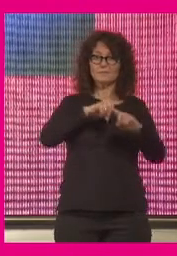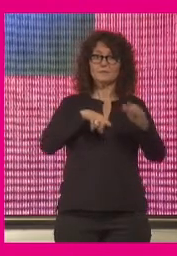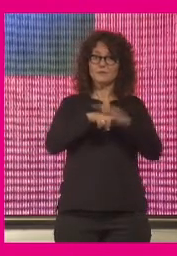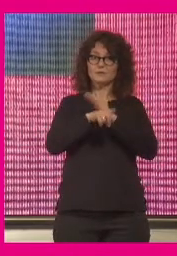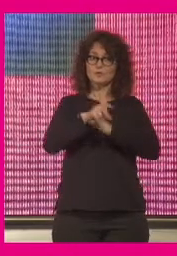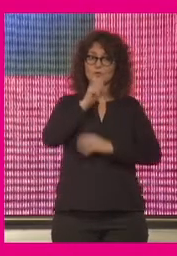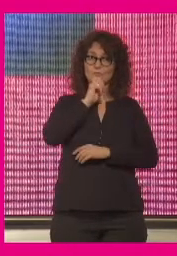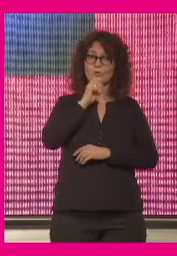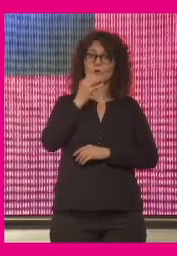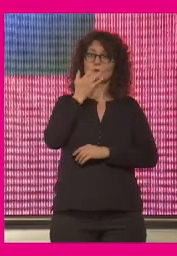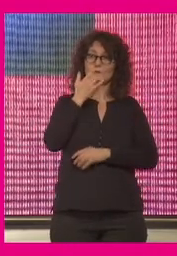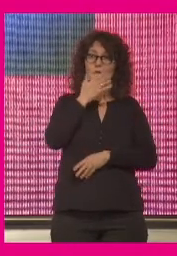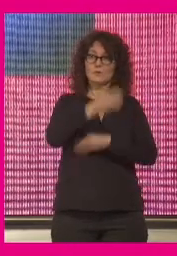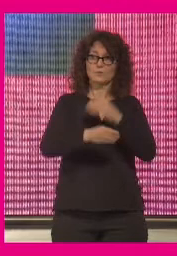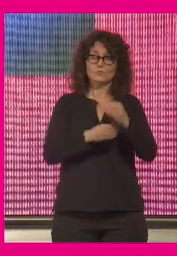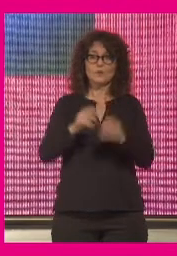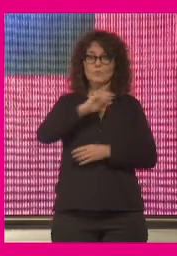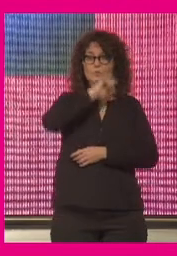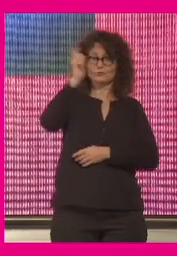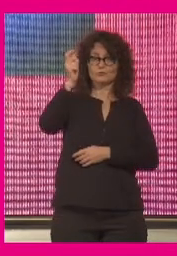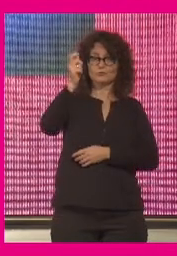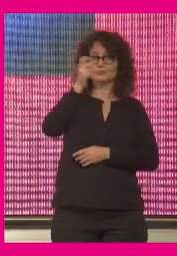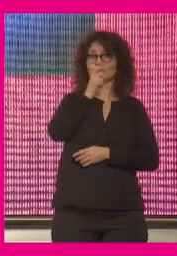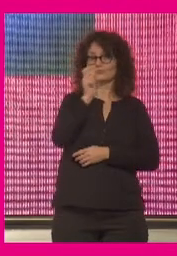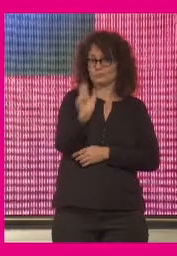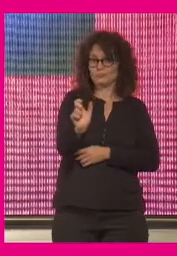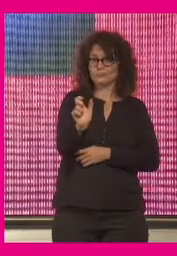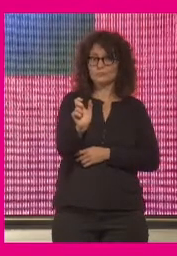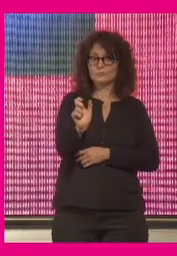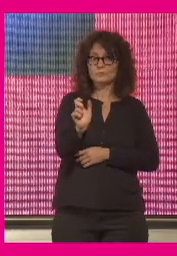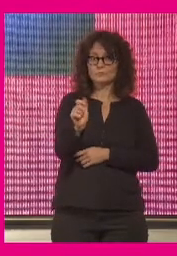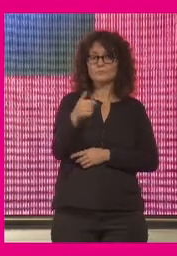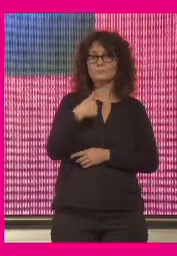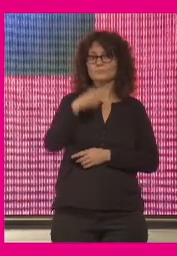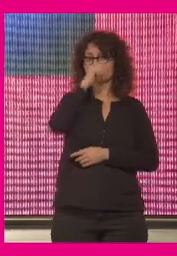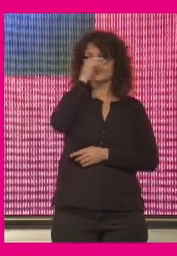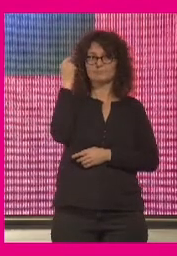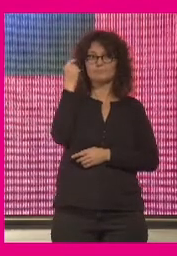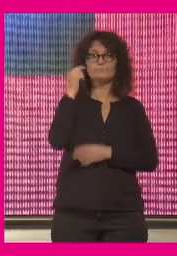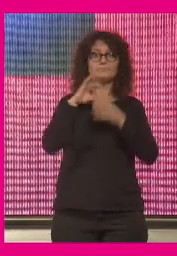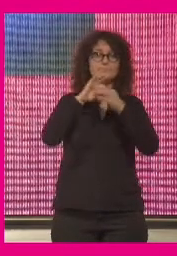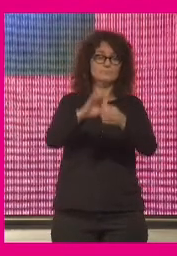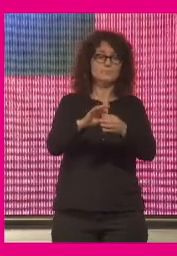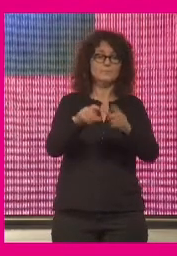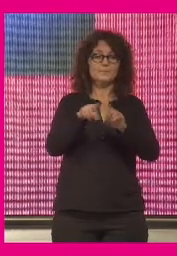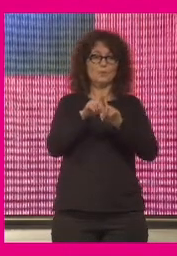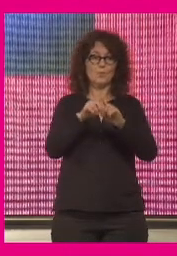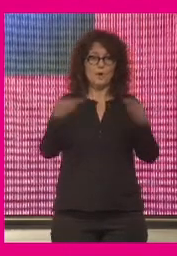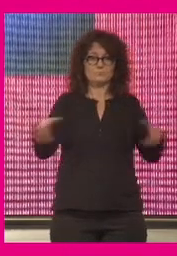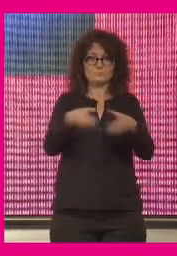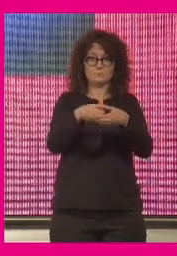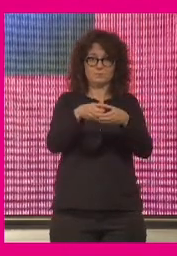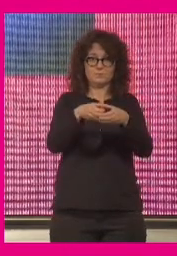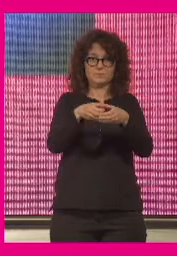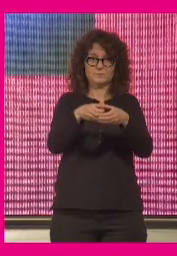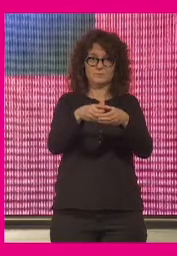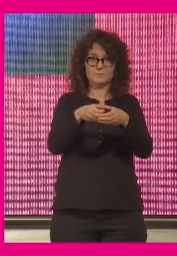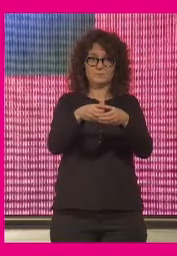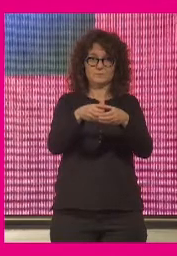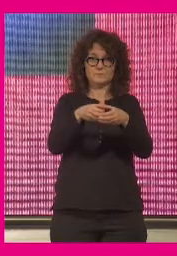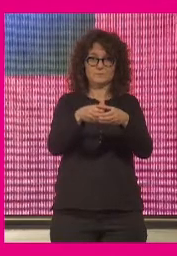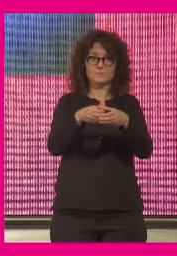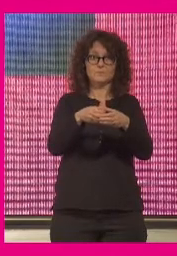utilizó mucho el término rebaño bueno pues en vez de un rebaño regido por la normalidad